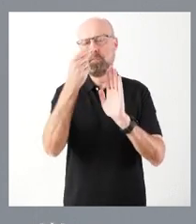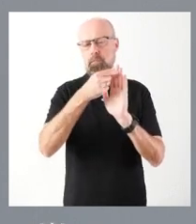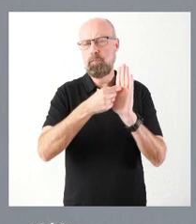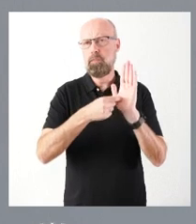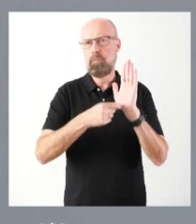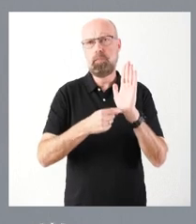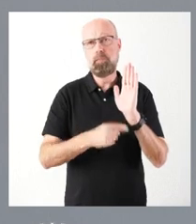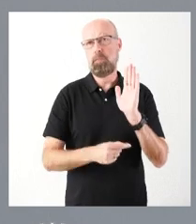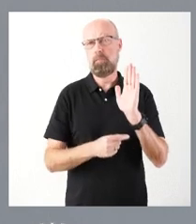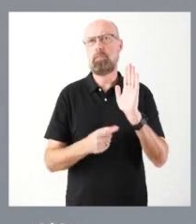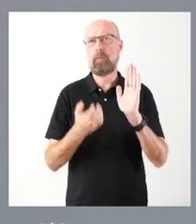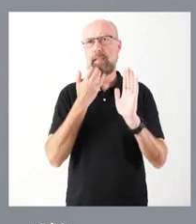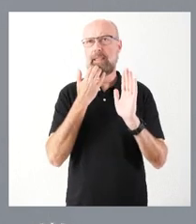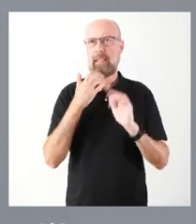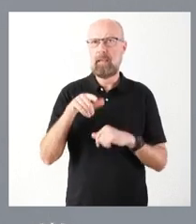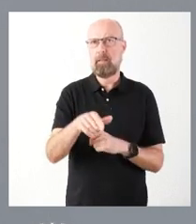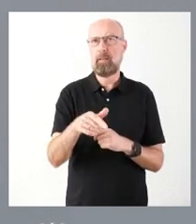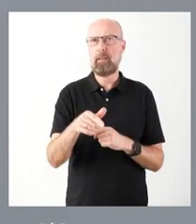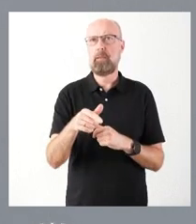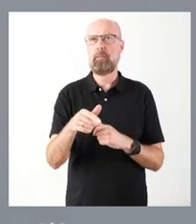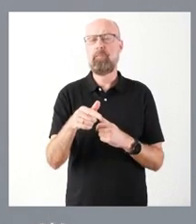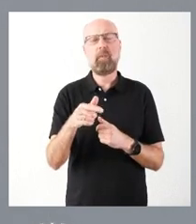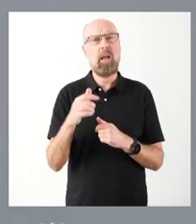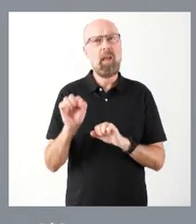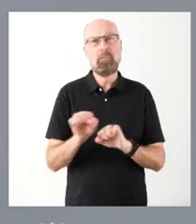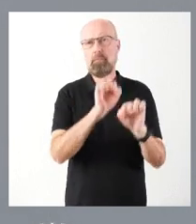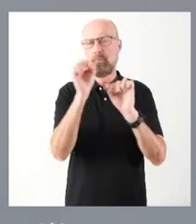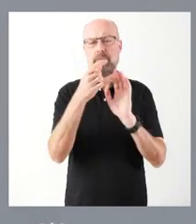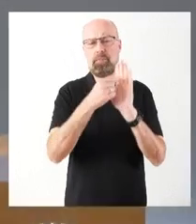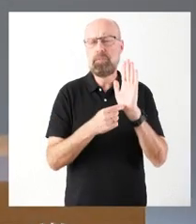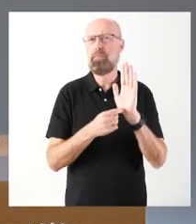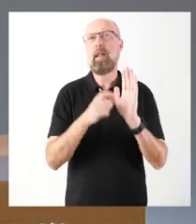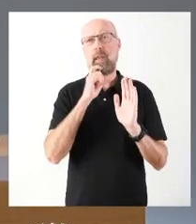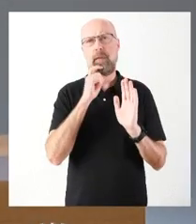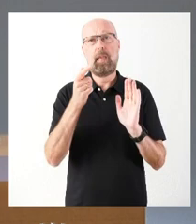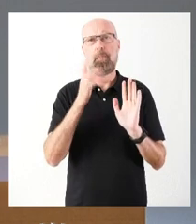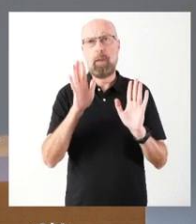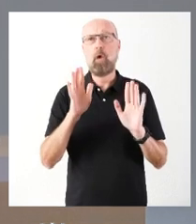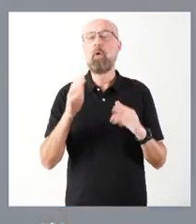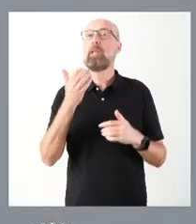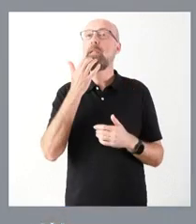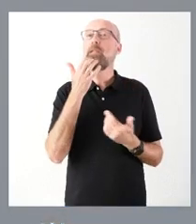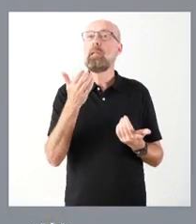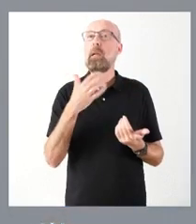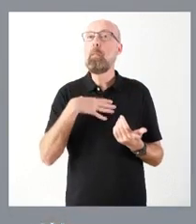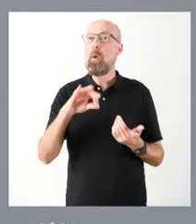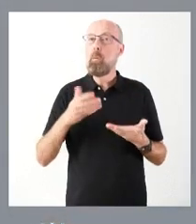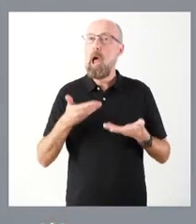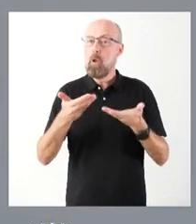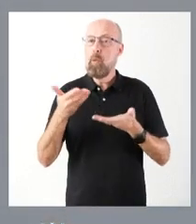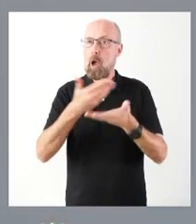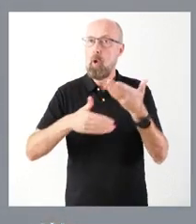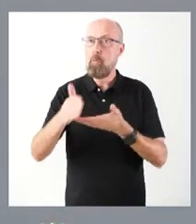por la entidad local que se pueda beneficiar o estar afectada por esta cuestión. Pero, si en algo podemos ayudar y colaborar,